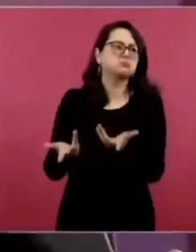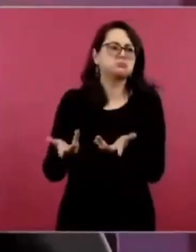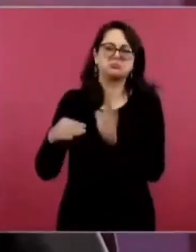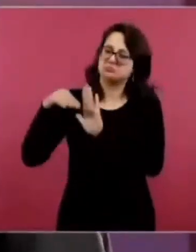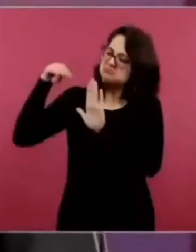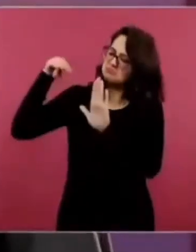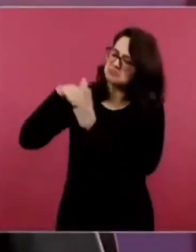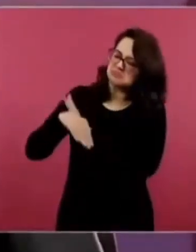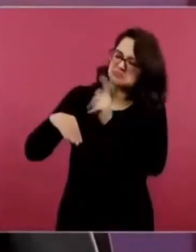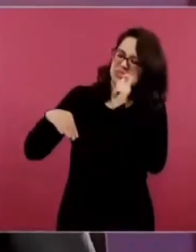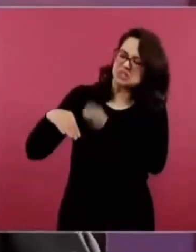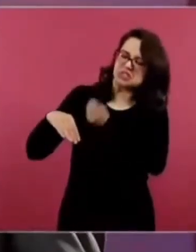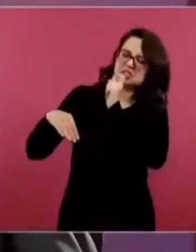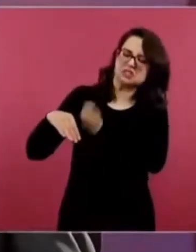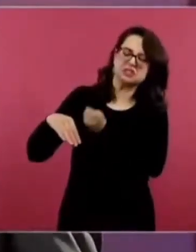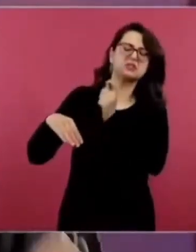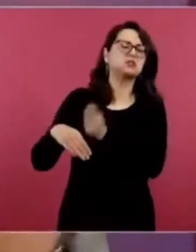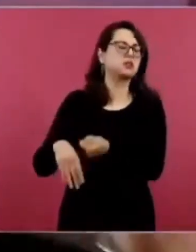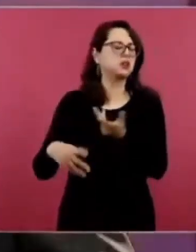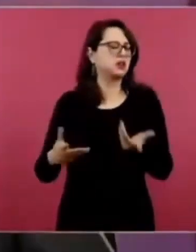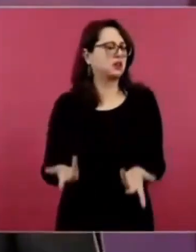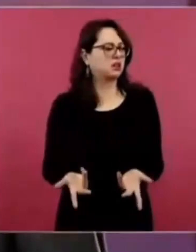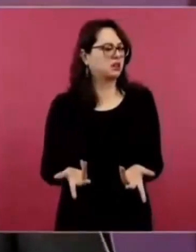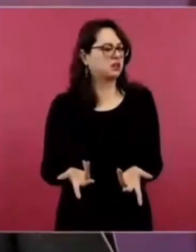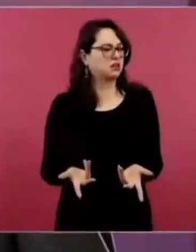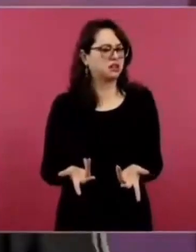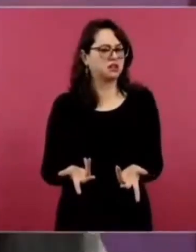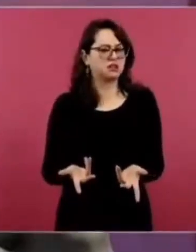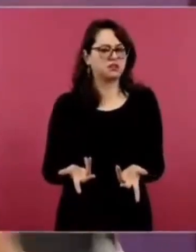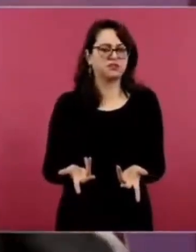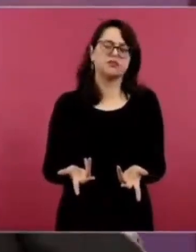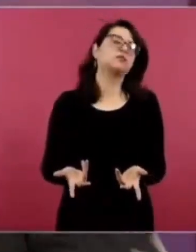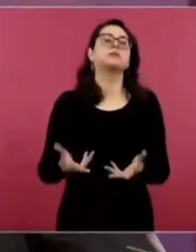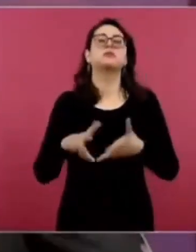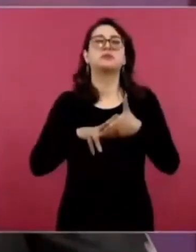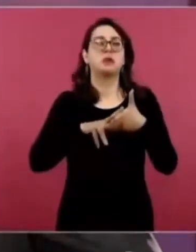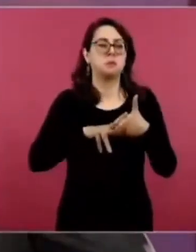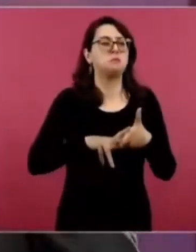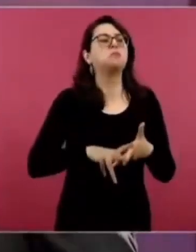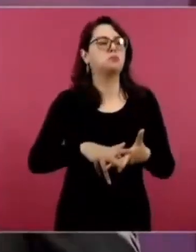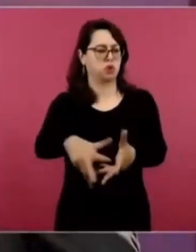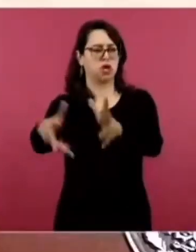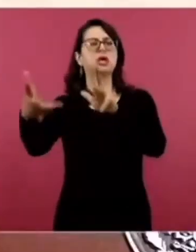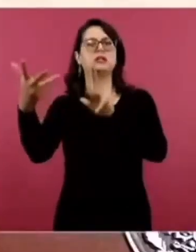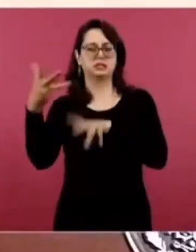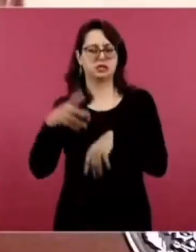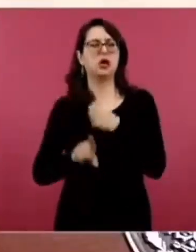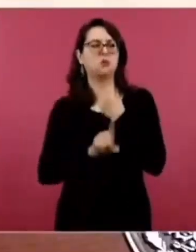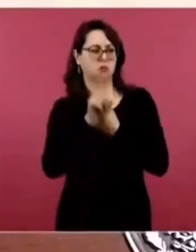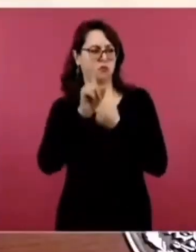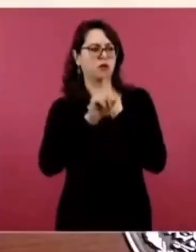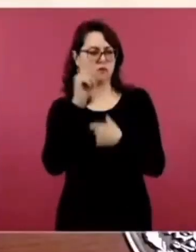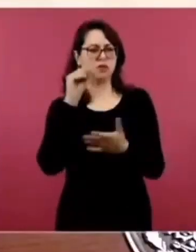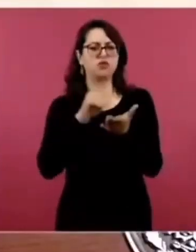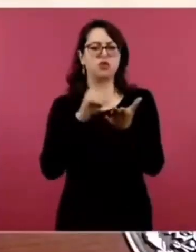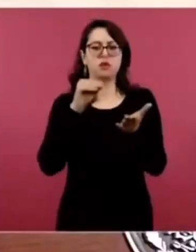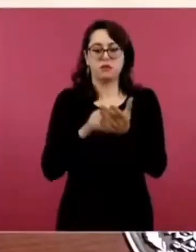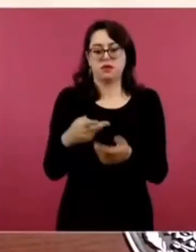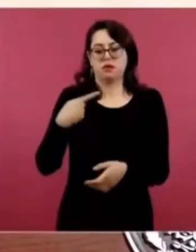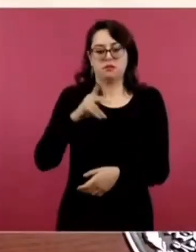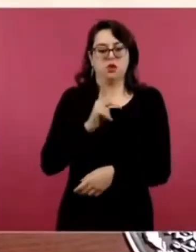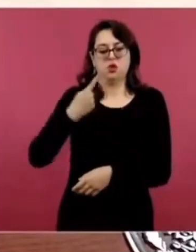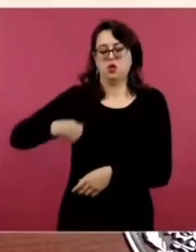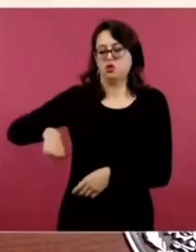en violencia, todos los días trabajamos para garantizar la paz.